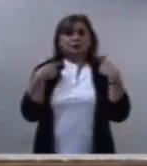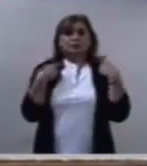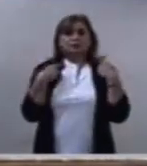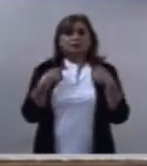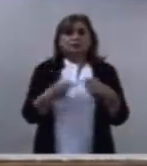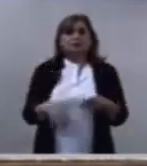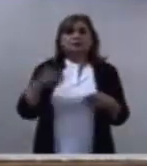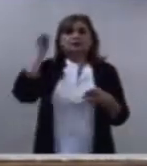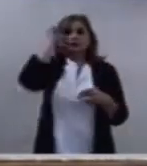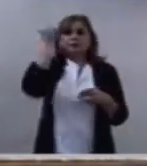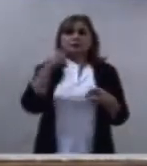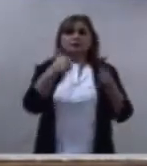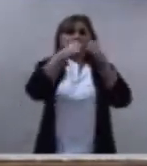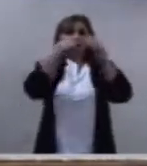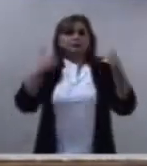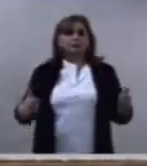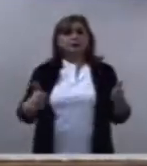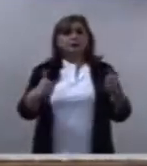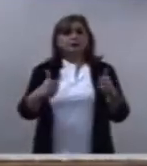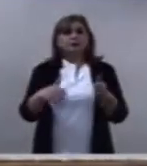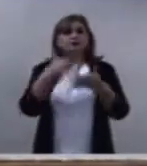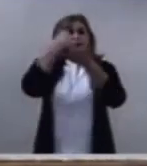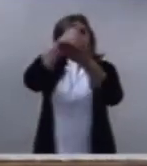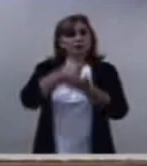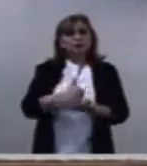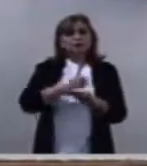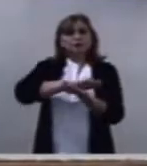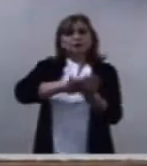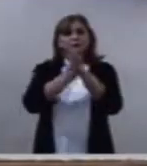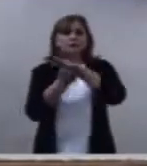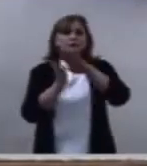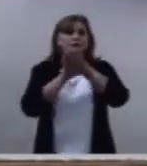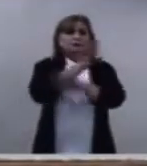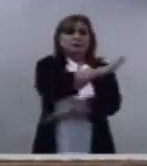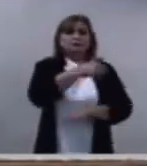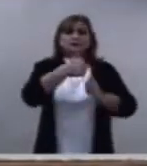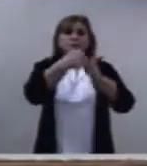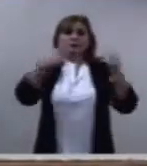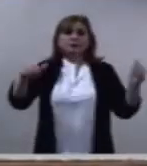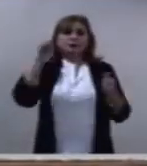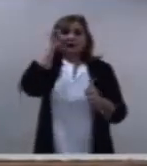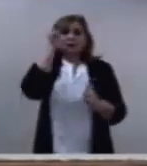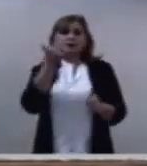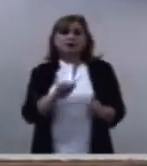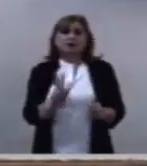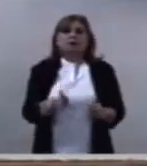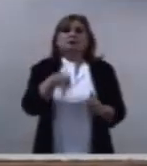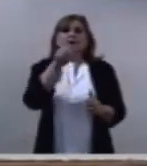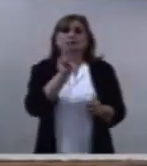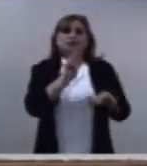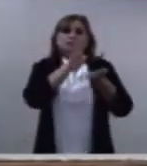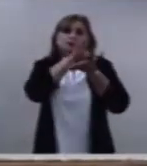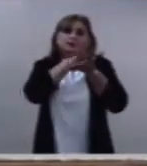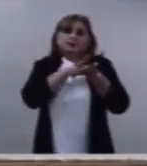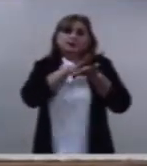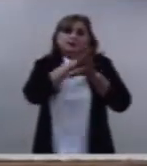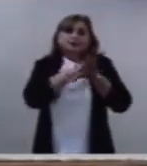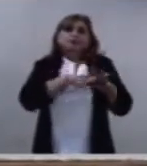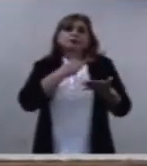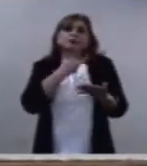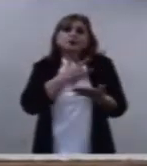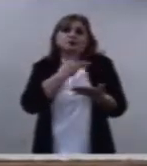hijos corríjanlos pero con humildad corríjanlos